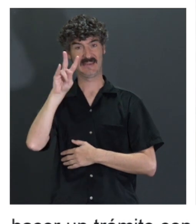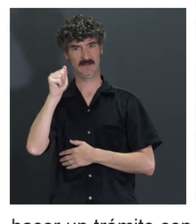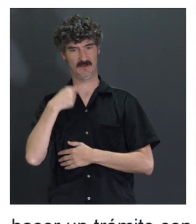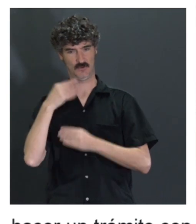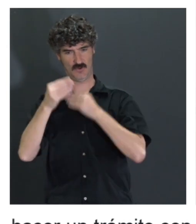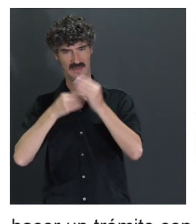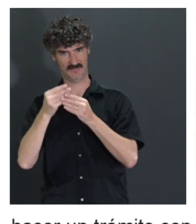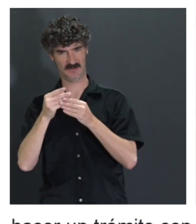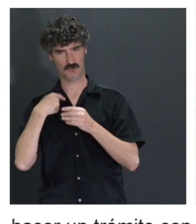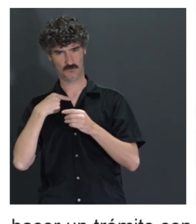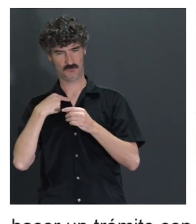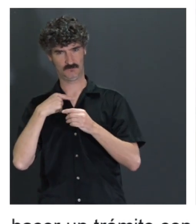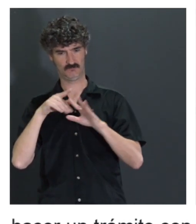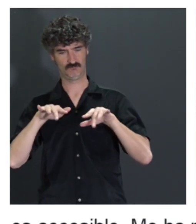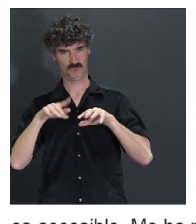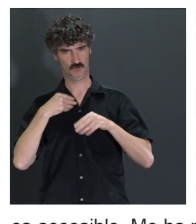con el lector de pantalla.